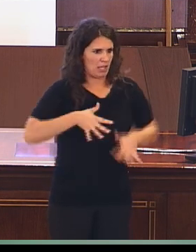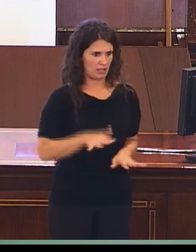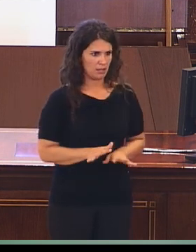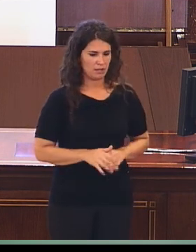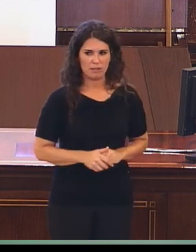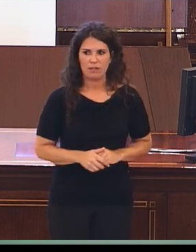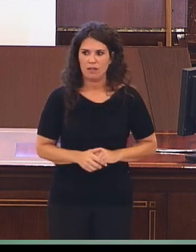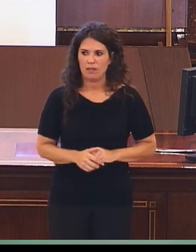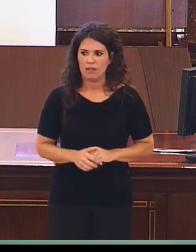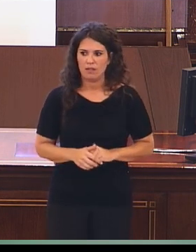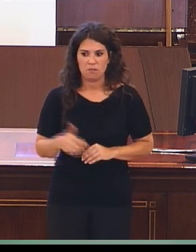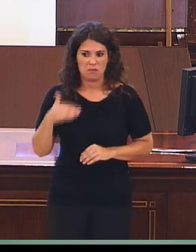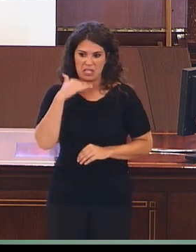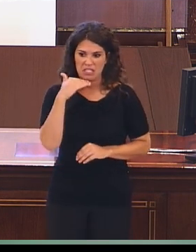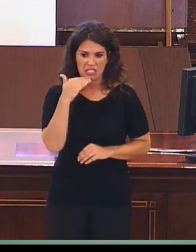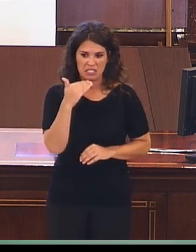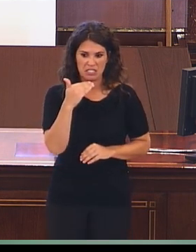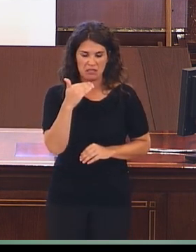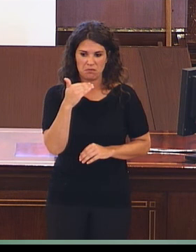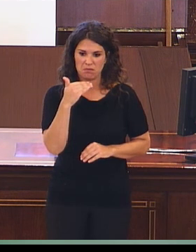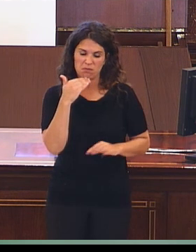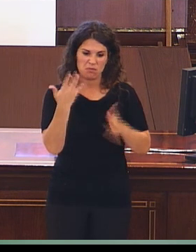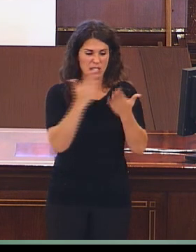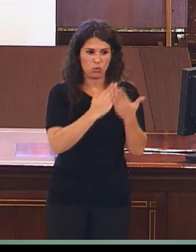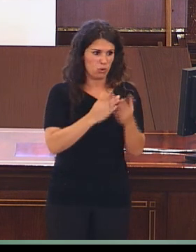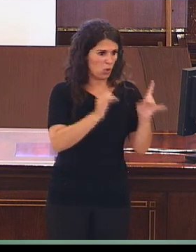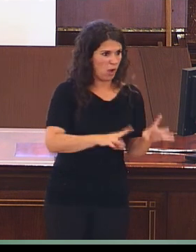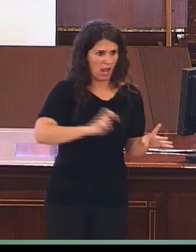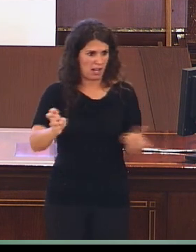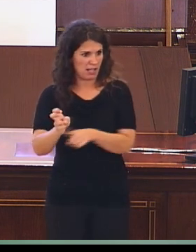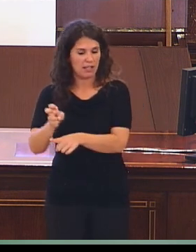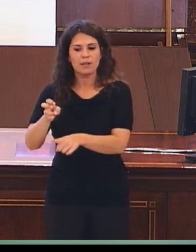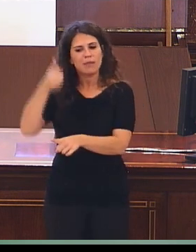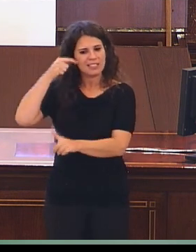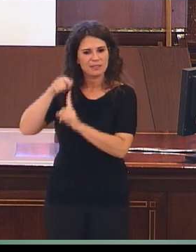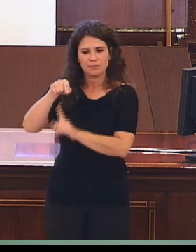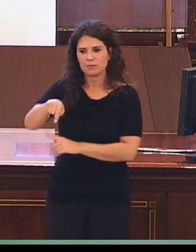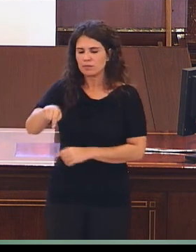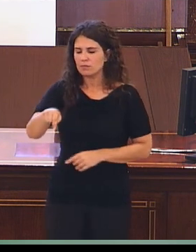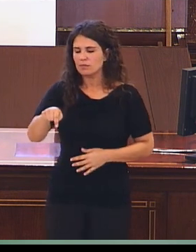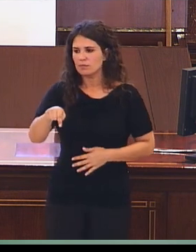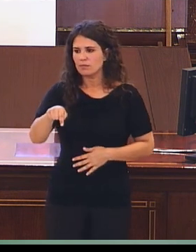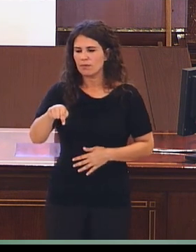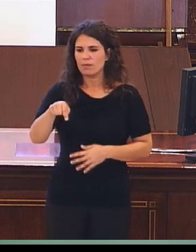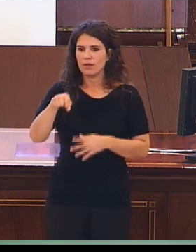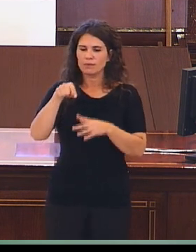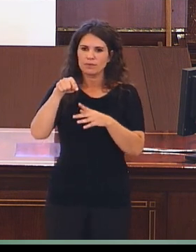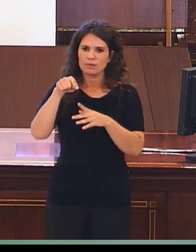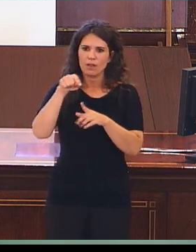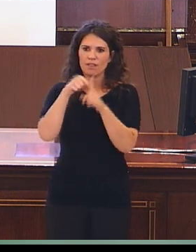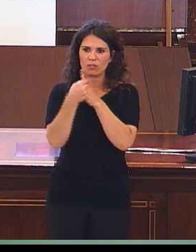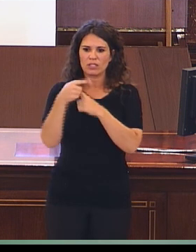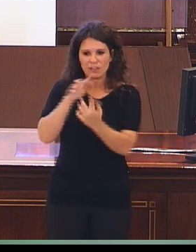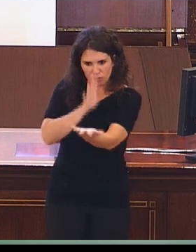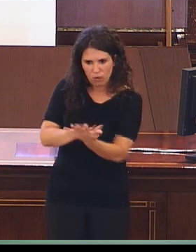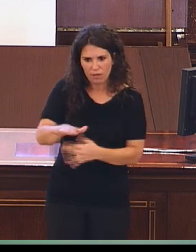Casi la misma cantidad, la misma proporción, son los estudios que van dedicados a ver qué factores están influyendo sobre la adquisición